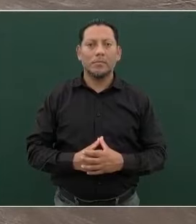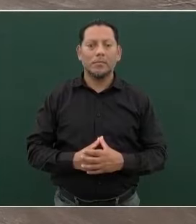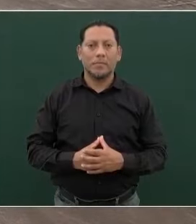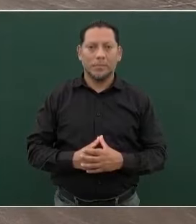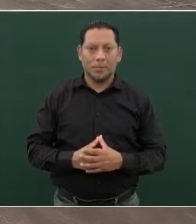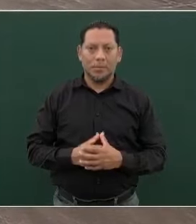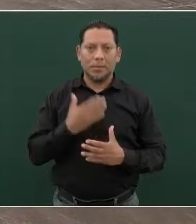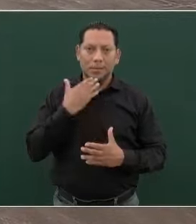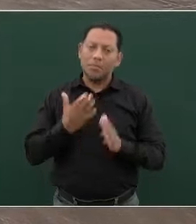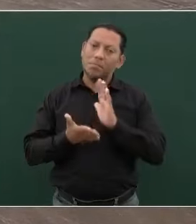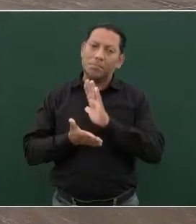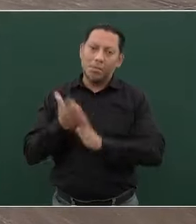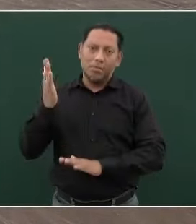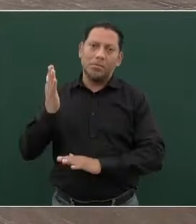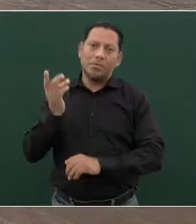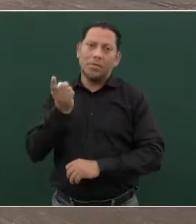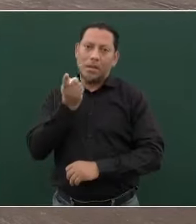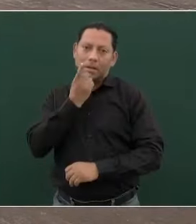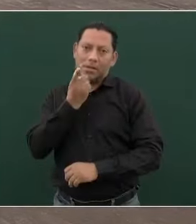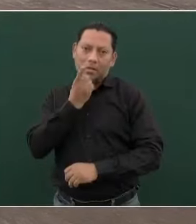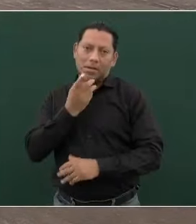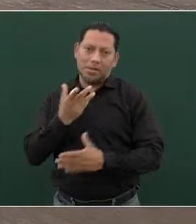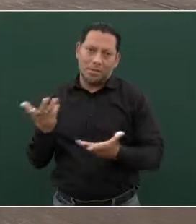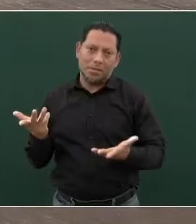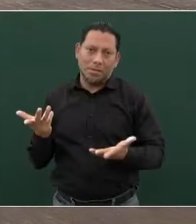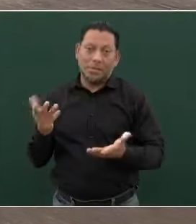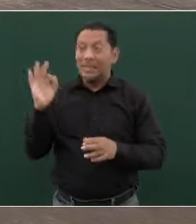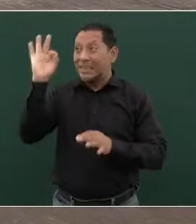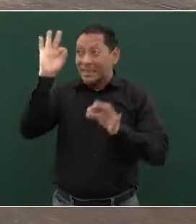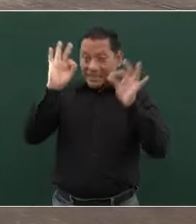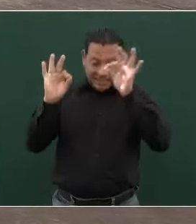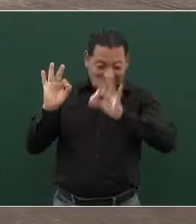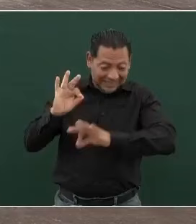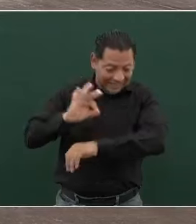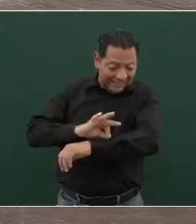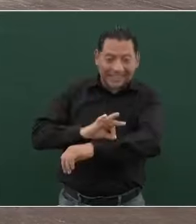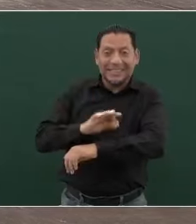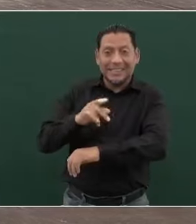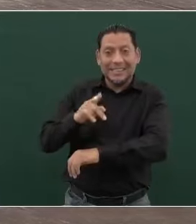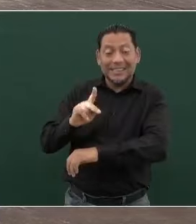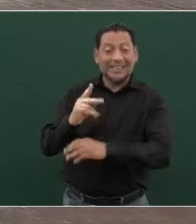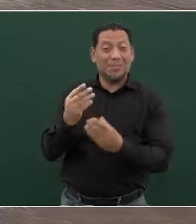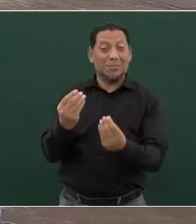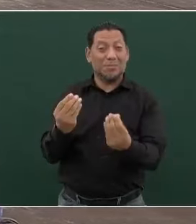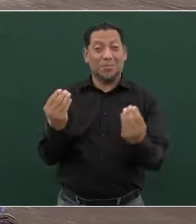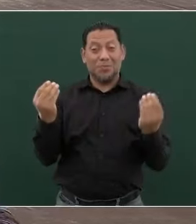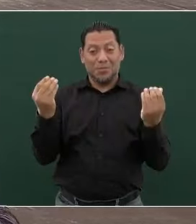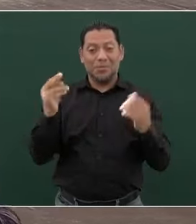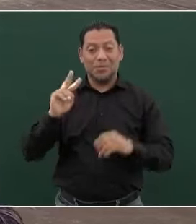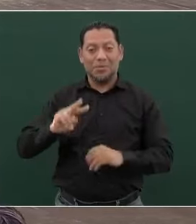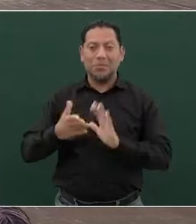Vámonos a desayunar, ¿no? Está el chaquiste, pero a todos los que da.